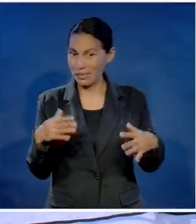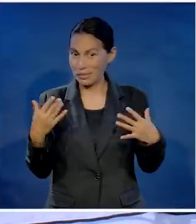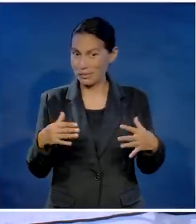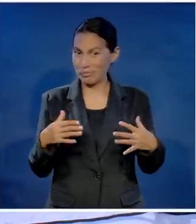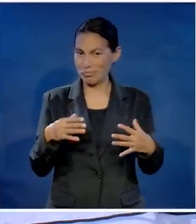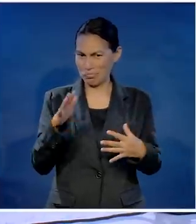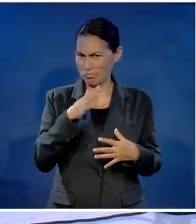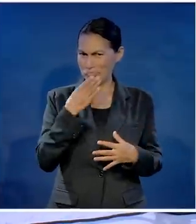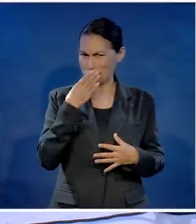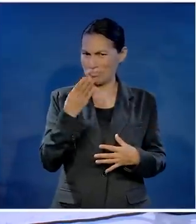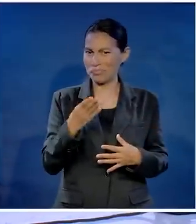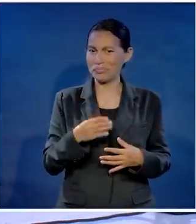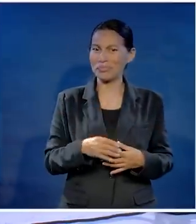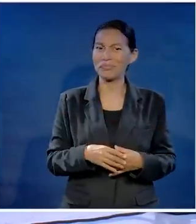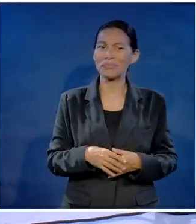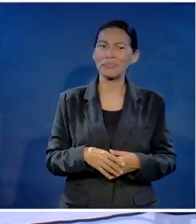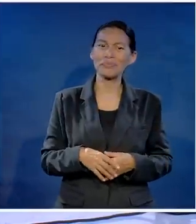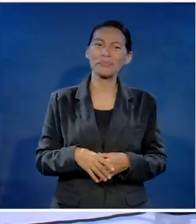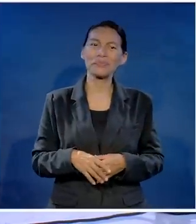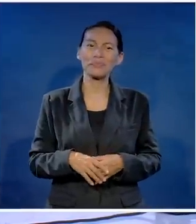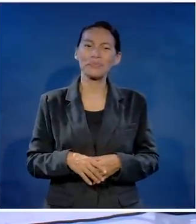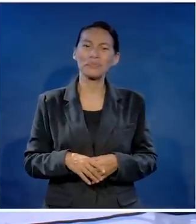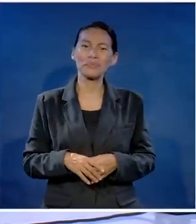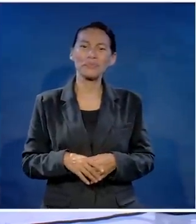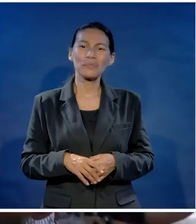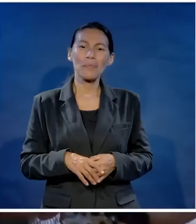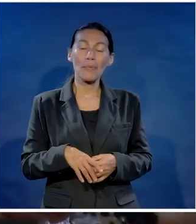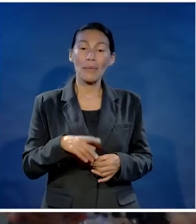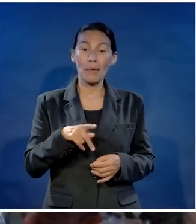cara de que se llevan muy bien con los demás? Vean nomás eso.